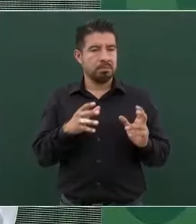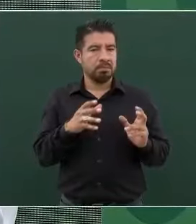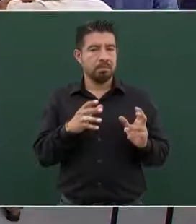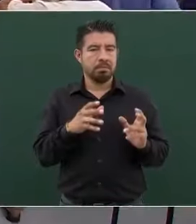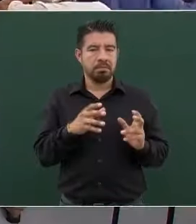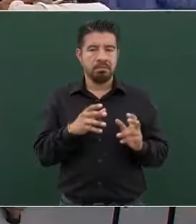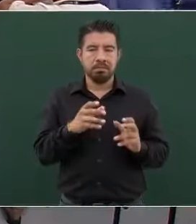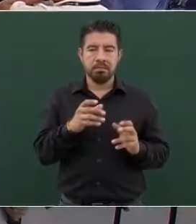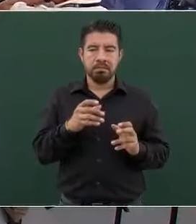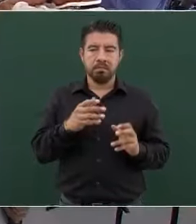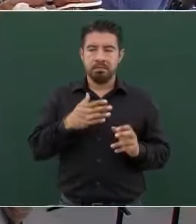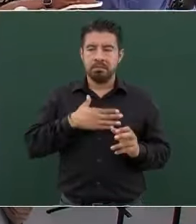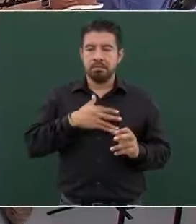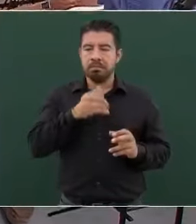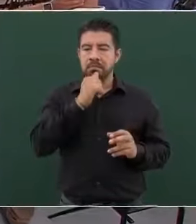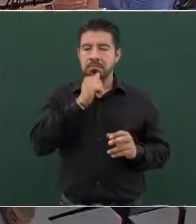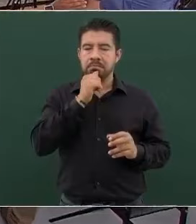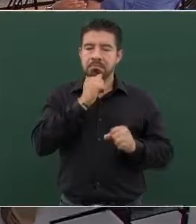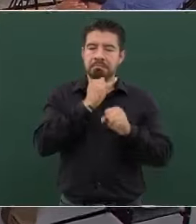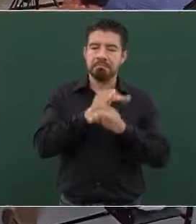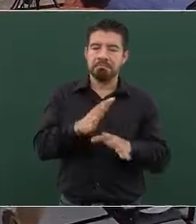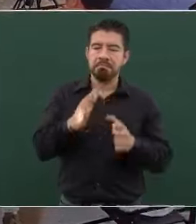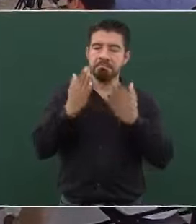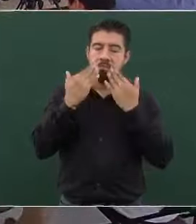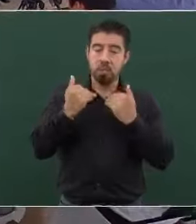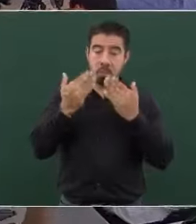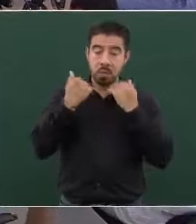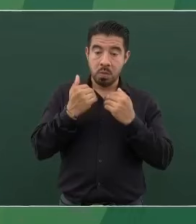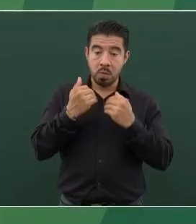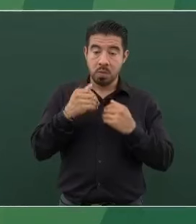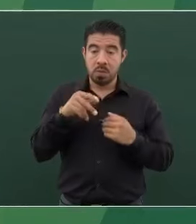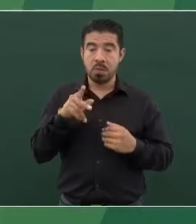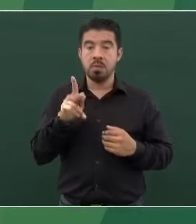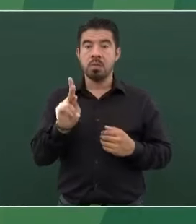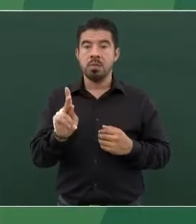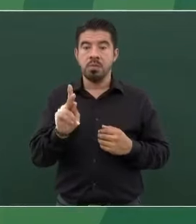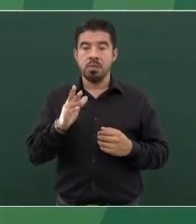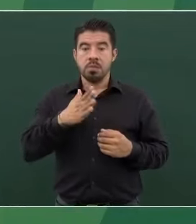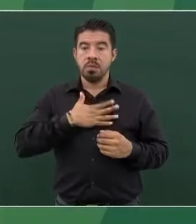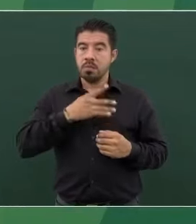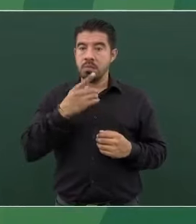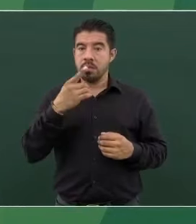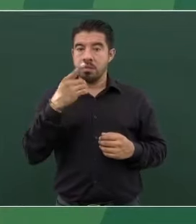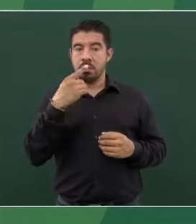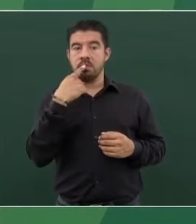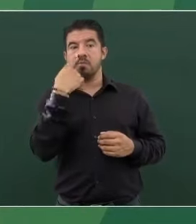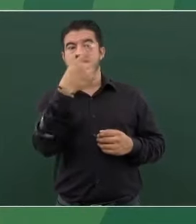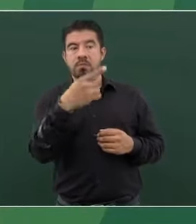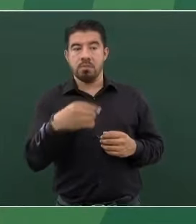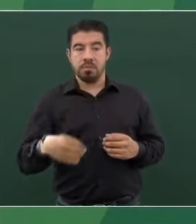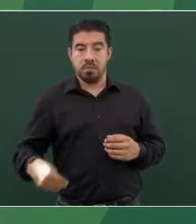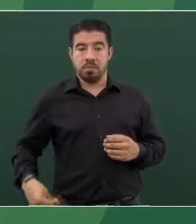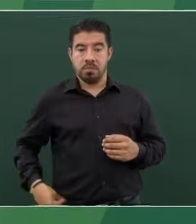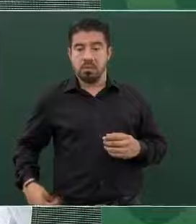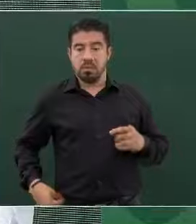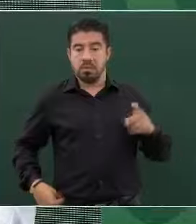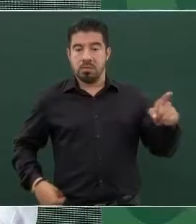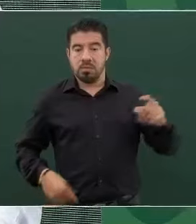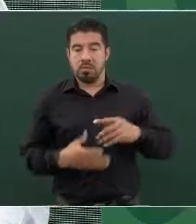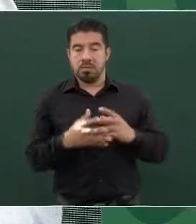informes en que no estoy culpando a los que se manifiestan,